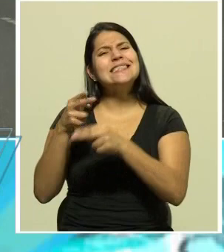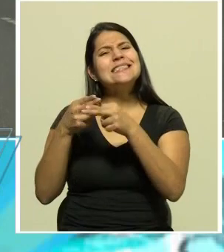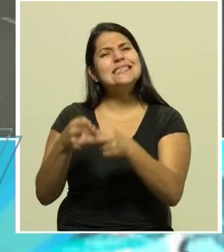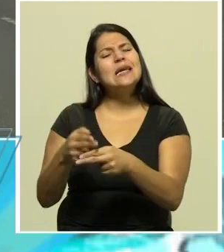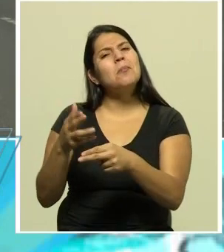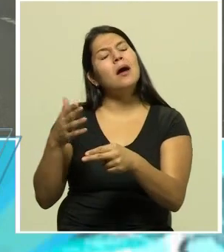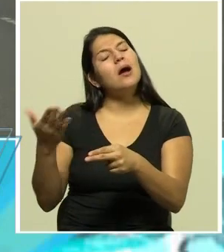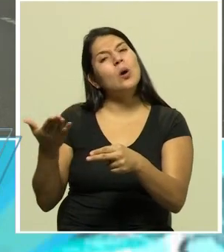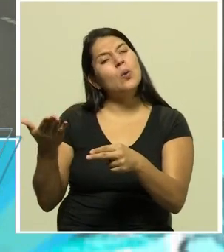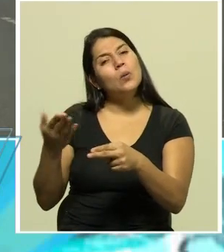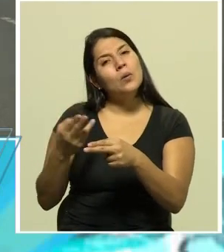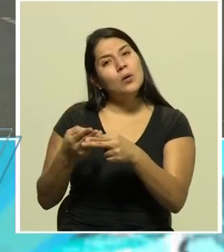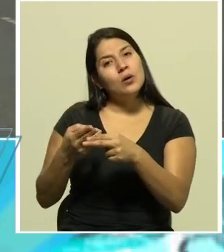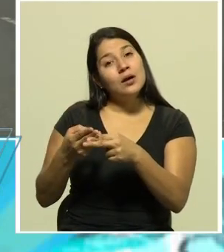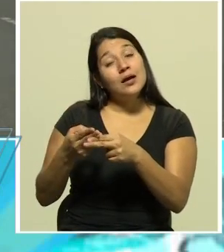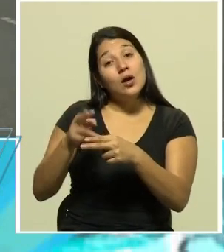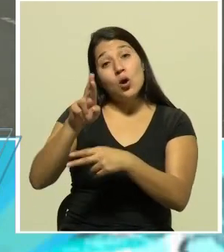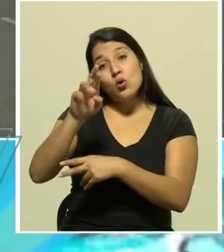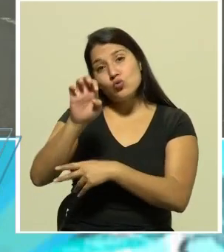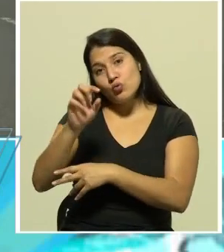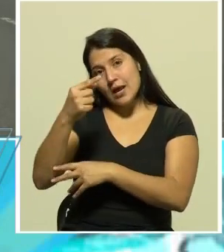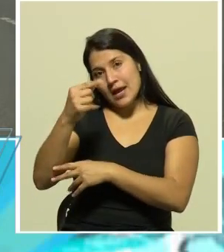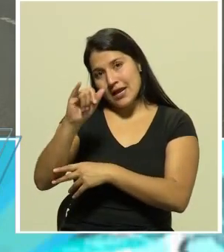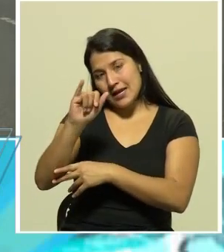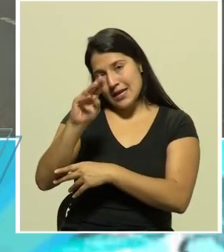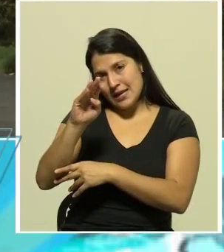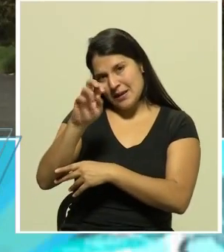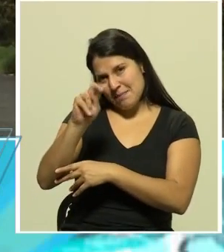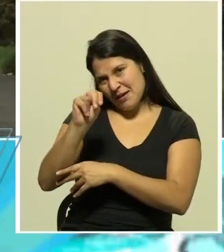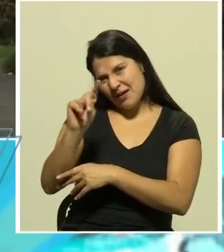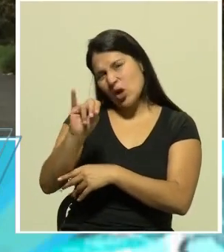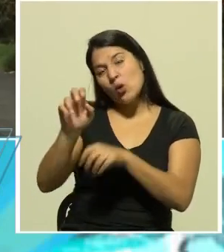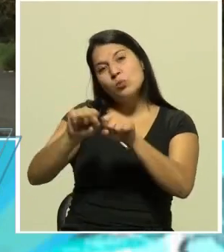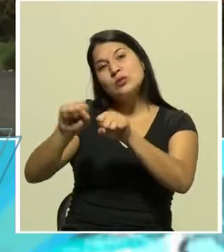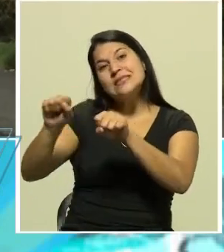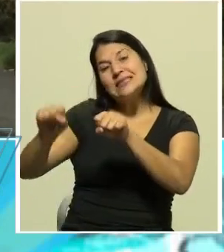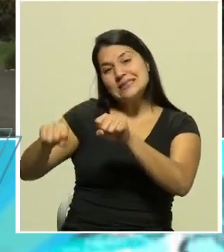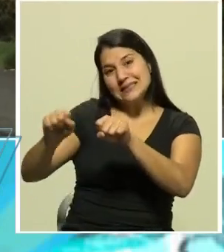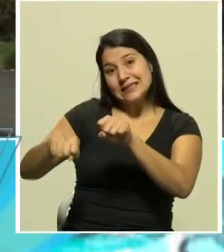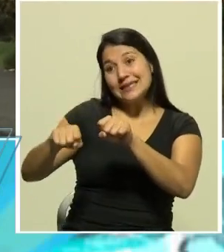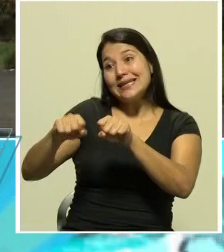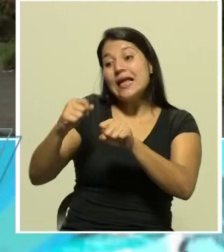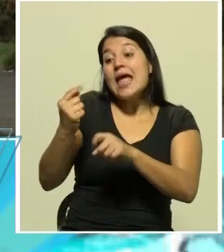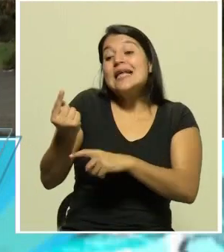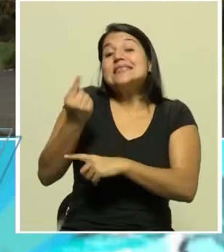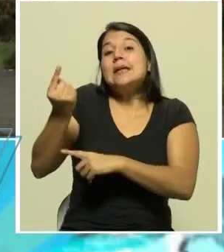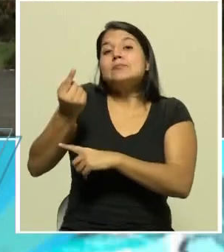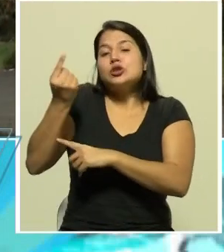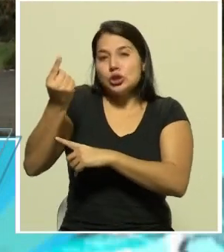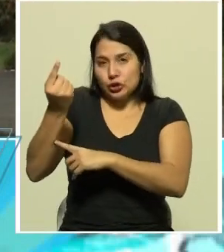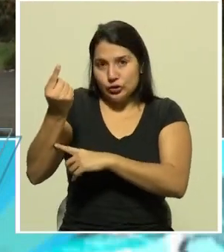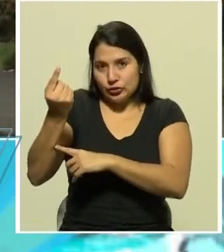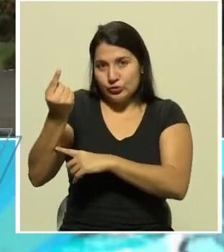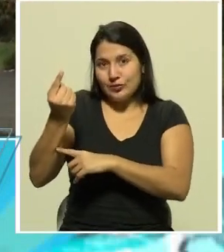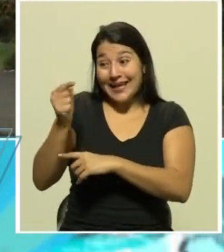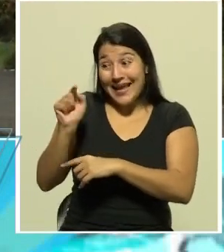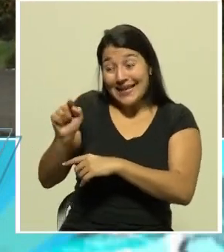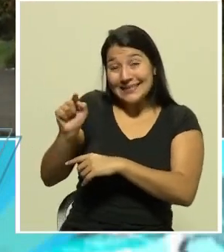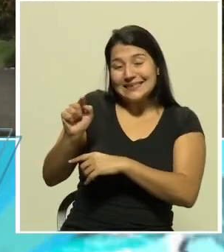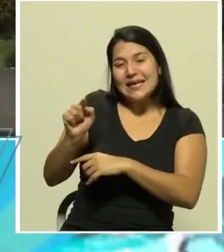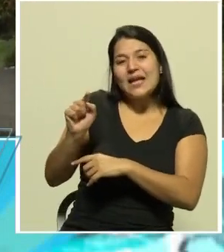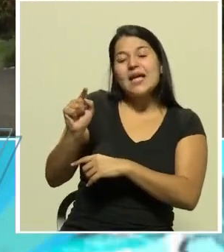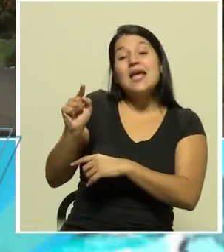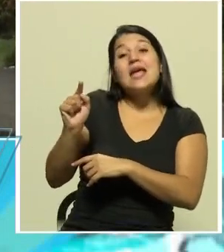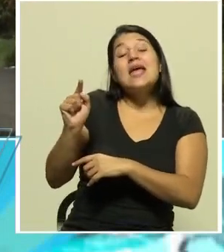régimen de excepción creado por la emergencia y en ese régimen de excepción se